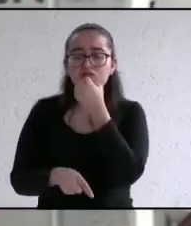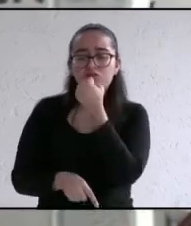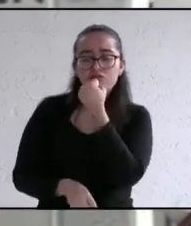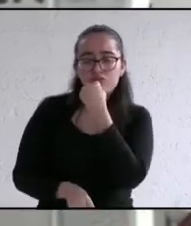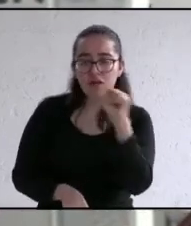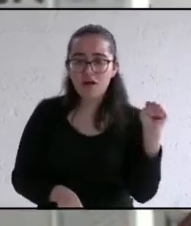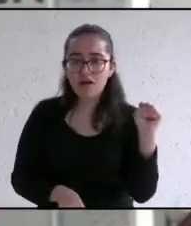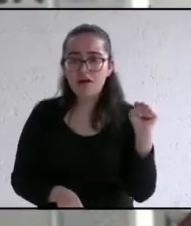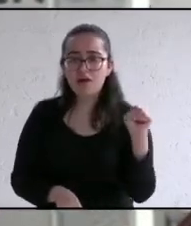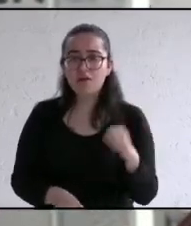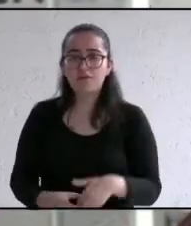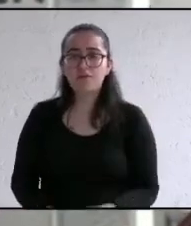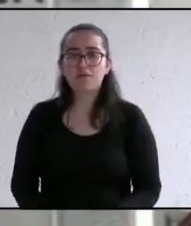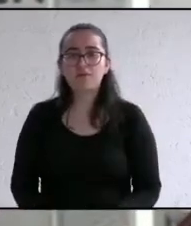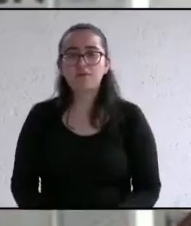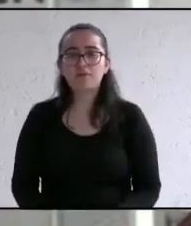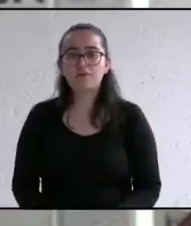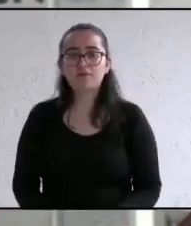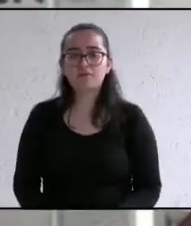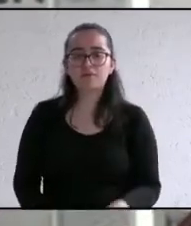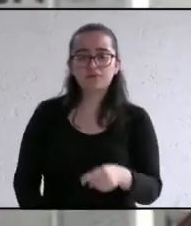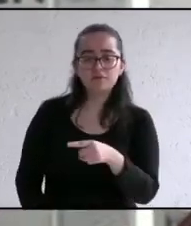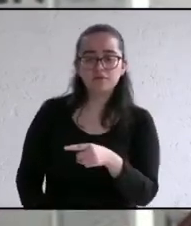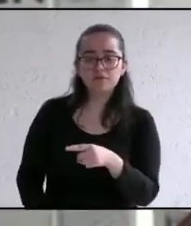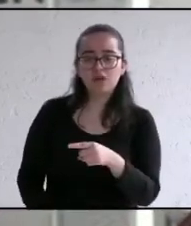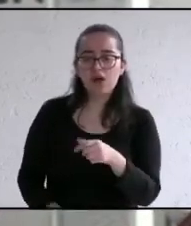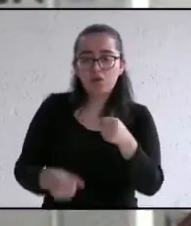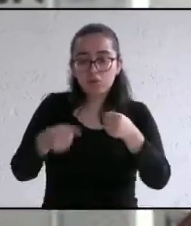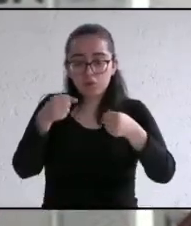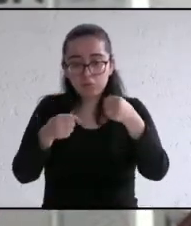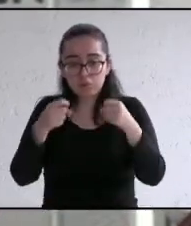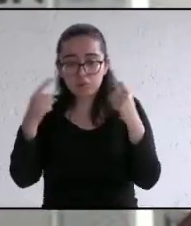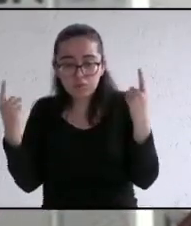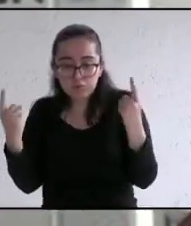sociedad lo merece vamos a adquirir patrullas